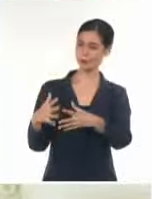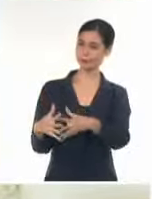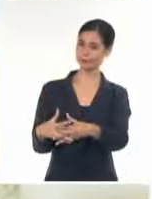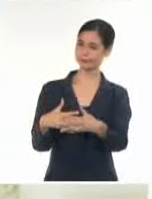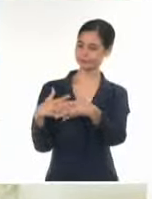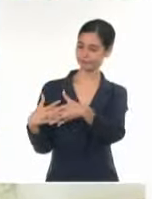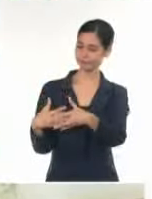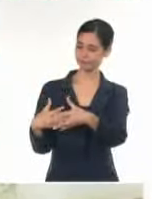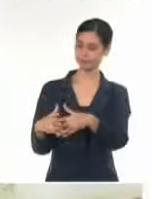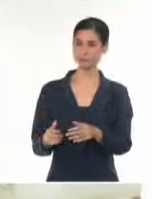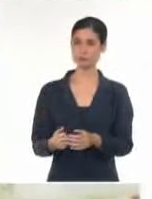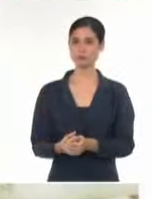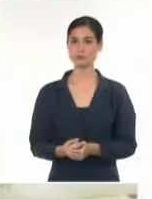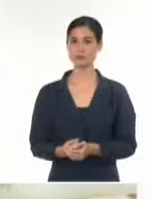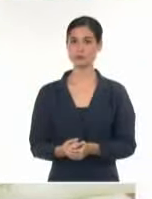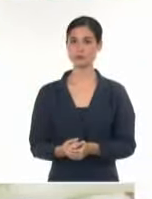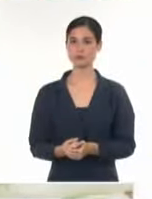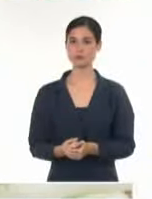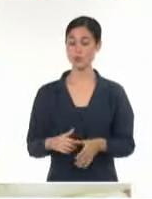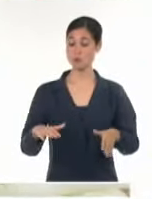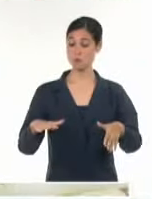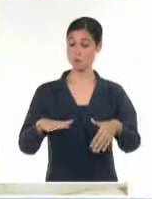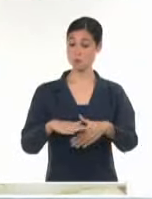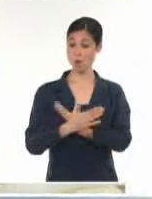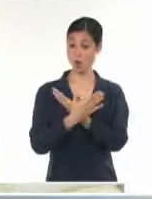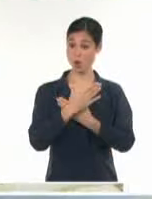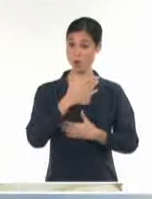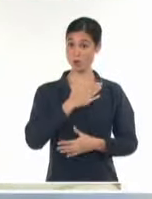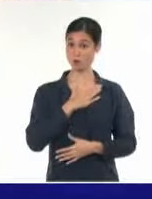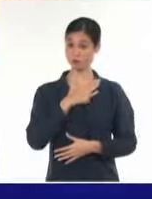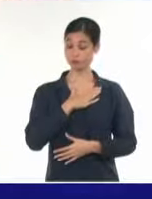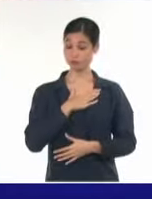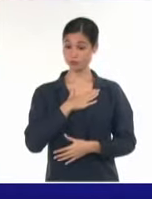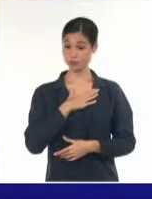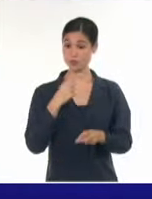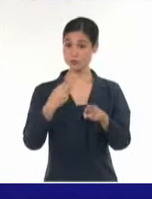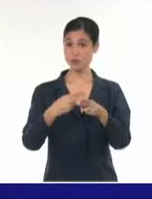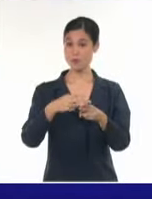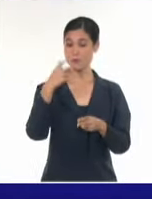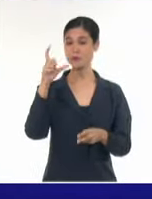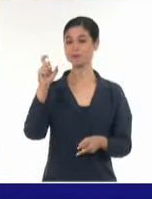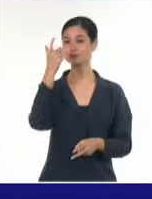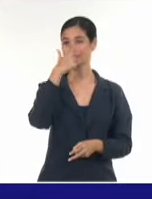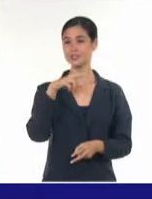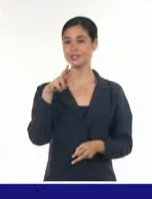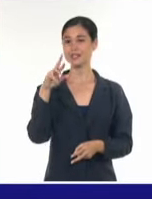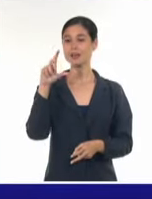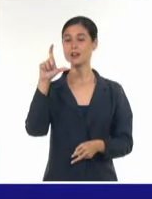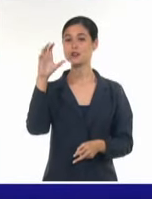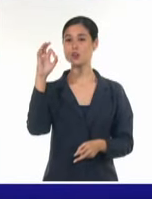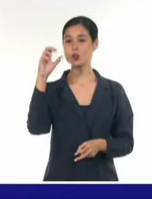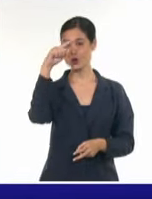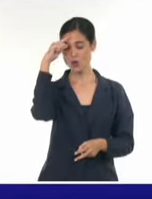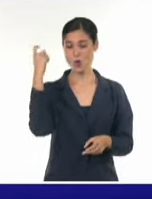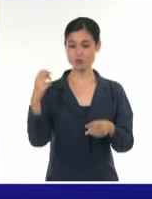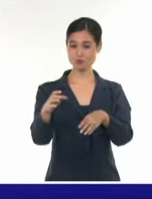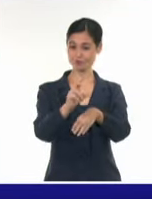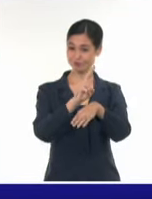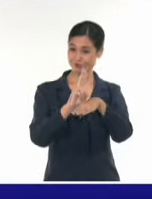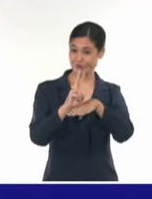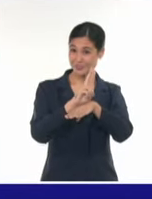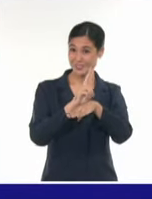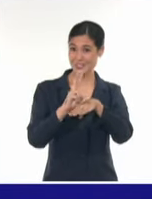designado en ese país, Carlos Ernesto Rodríguez Echeverry, la canciller de San Vicente y las Granadinas, honorable Keisal Peters,